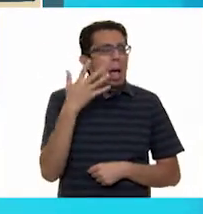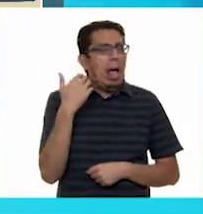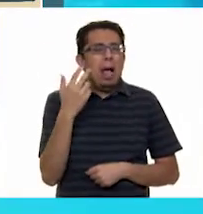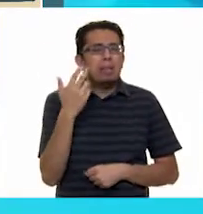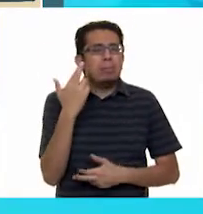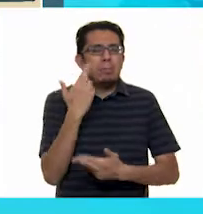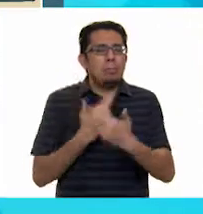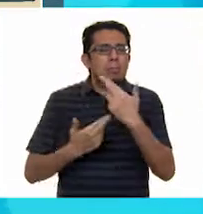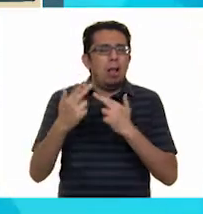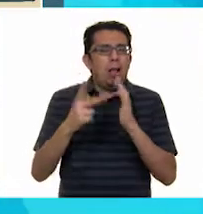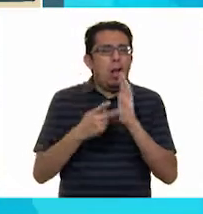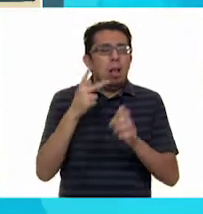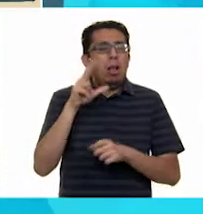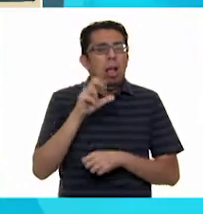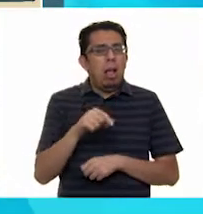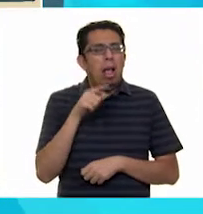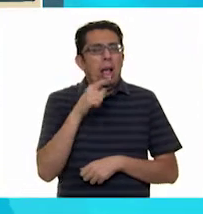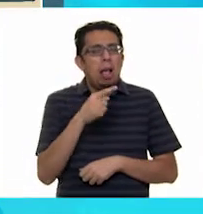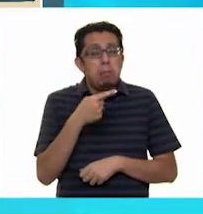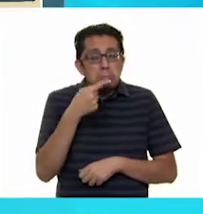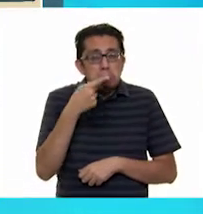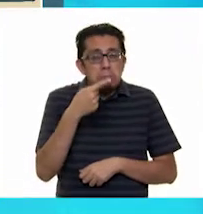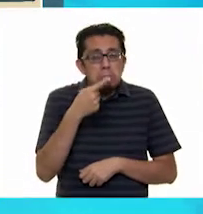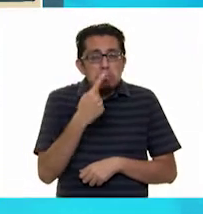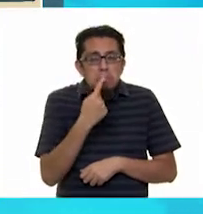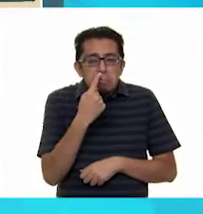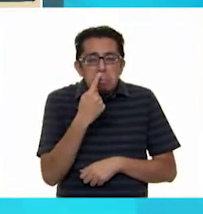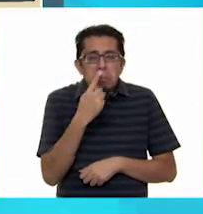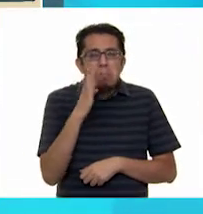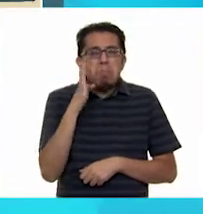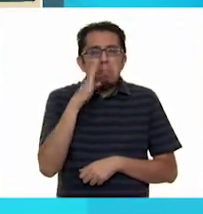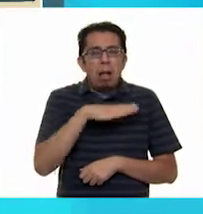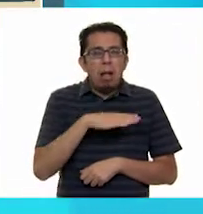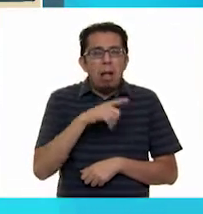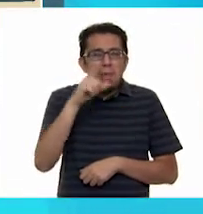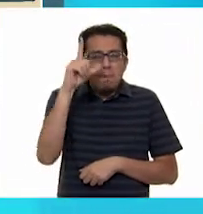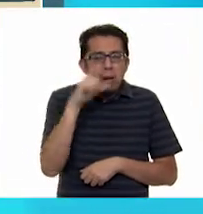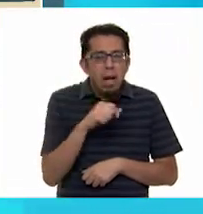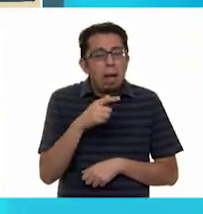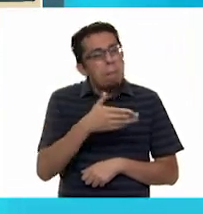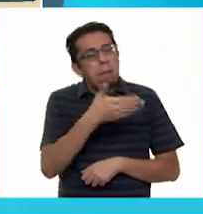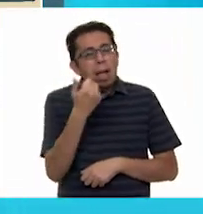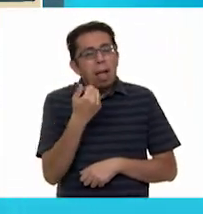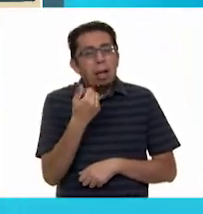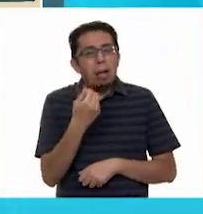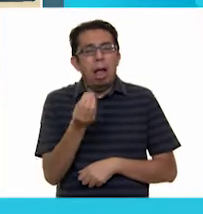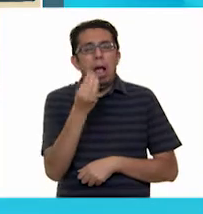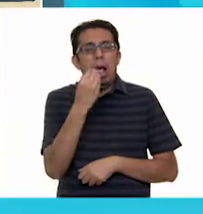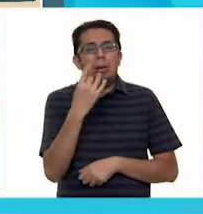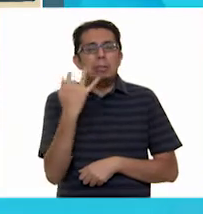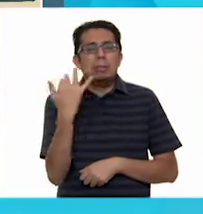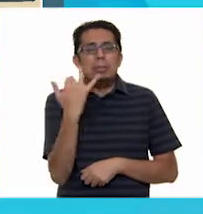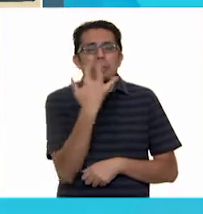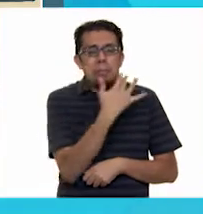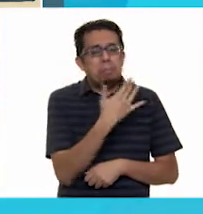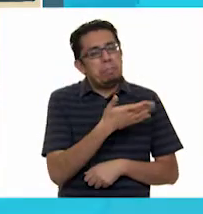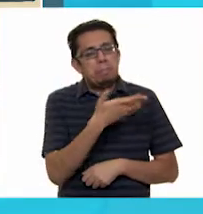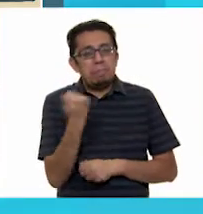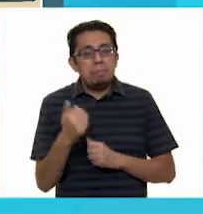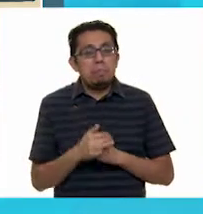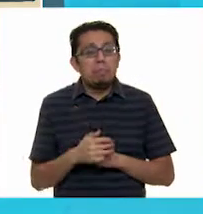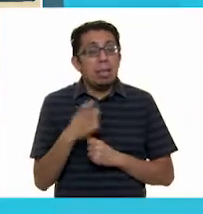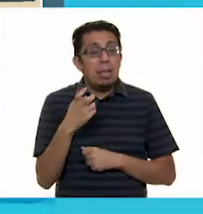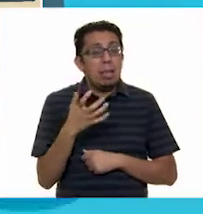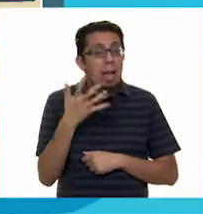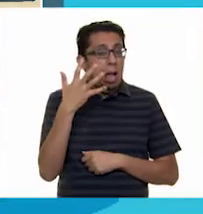regresa. Además, tiene mal olfato. Ven, nos daremos un banquete. Ya verás. Ese